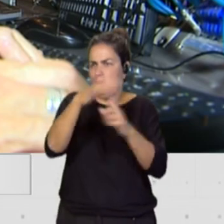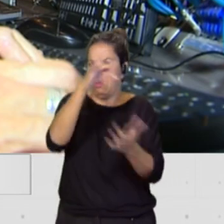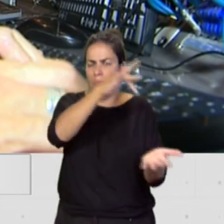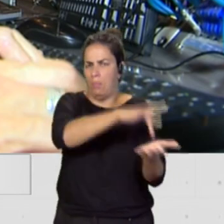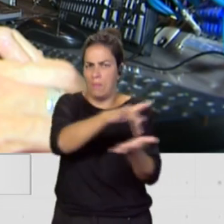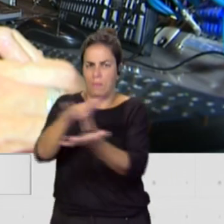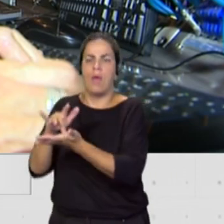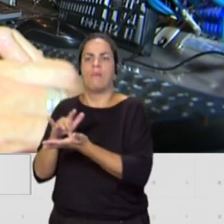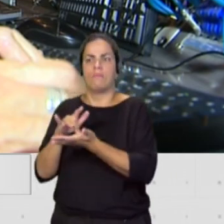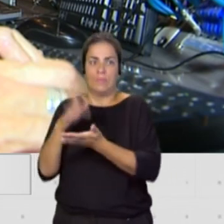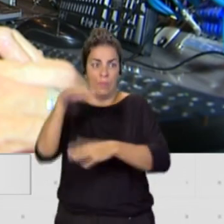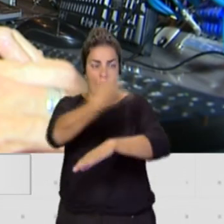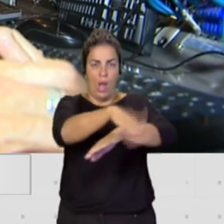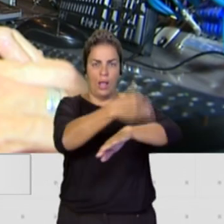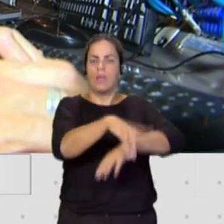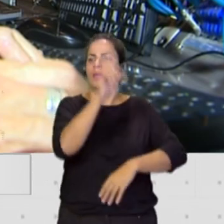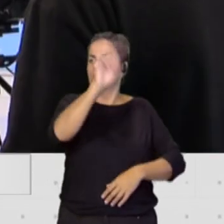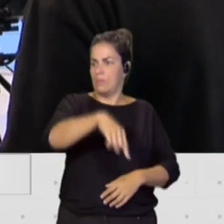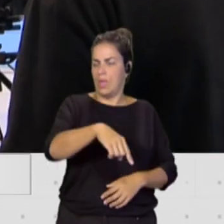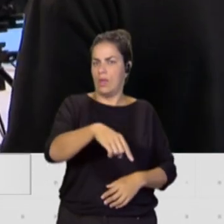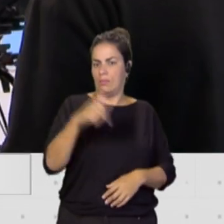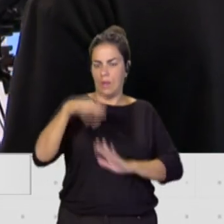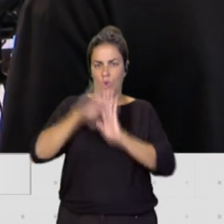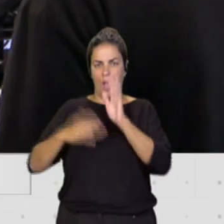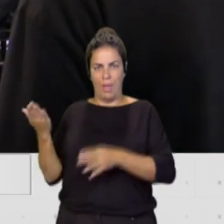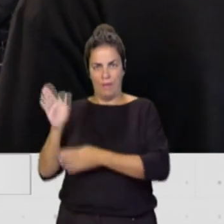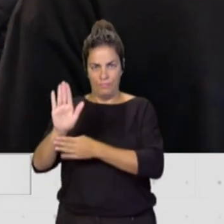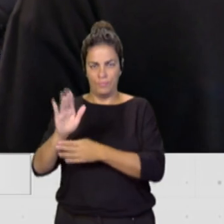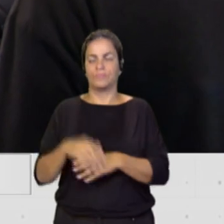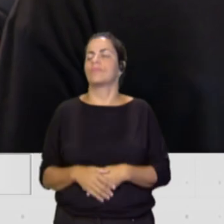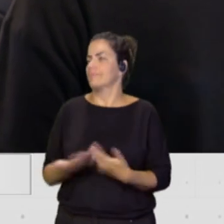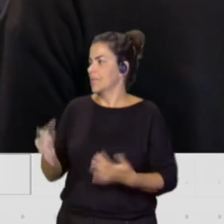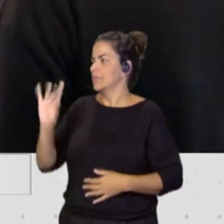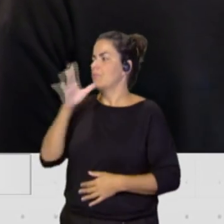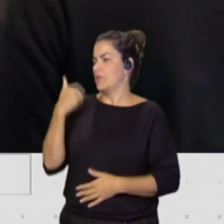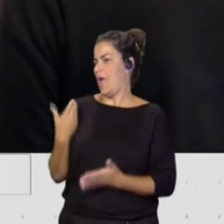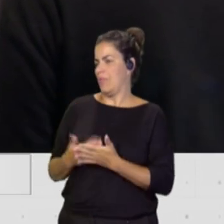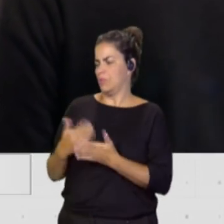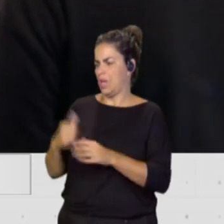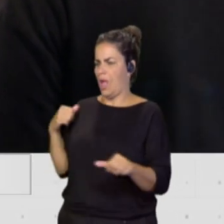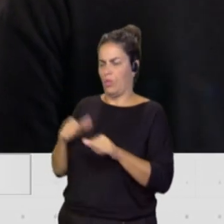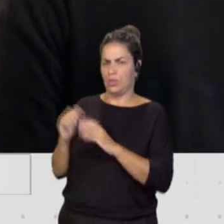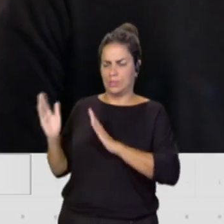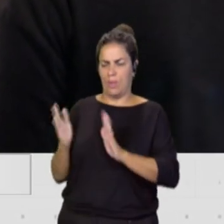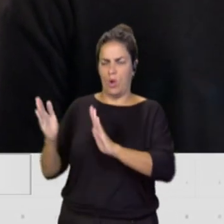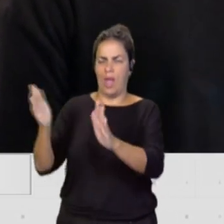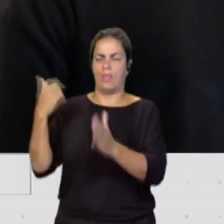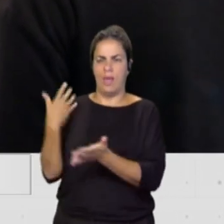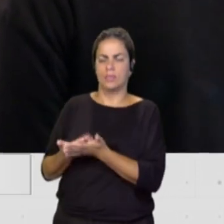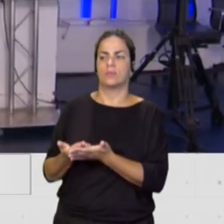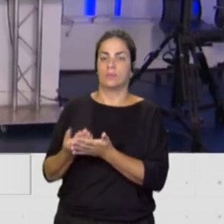en la calle que se vea representado también en el programa. De hecho, se ha demostrado a lo largo de estas temporadas en Buenos Días Canarias que esa